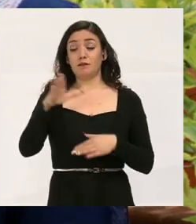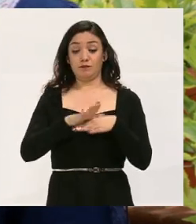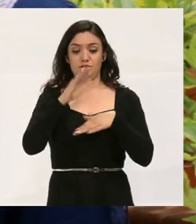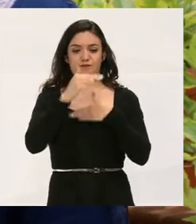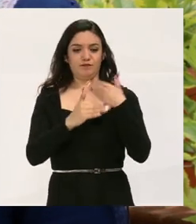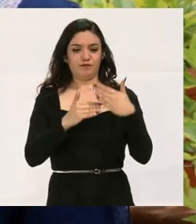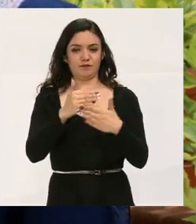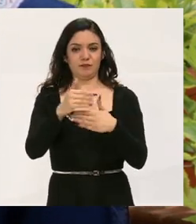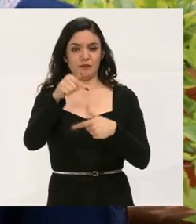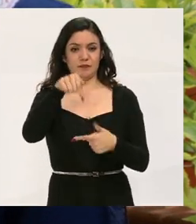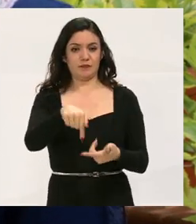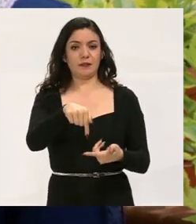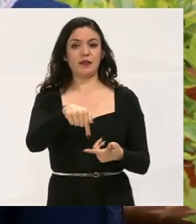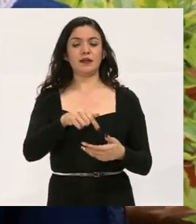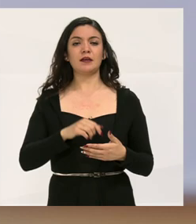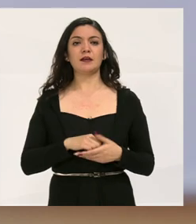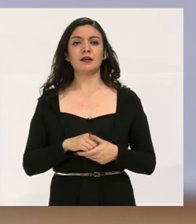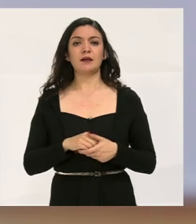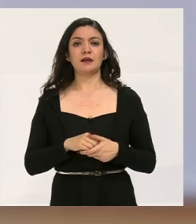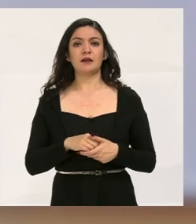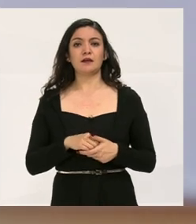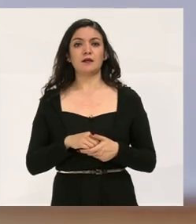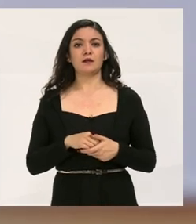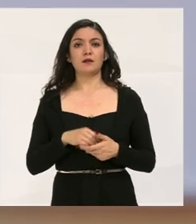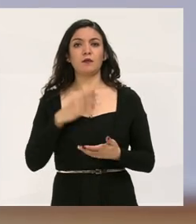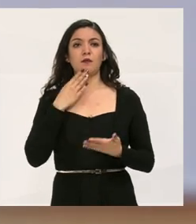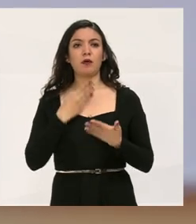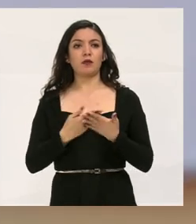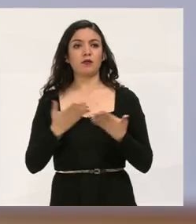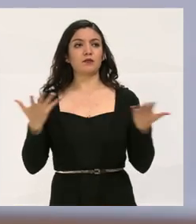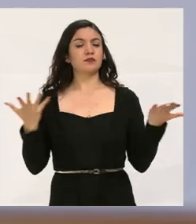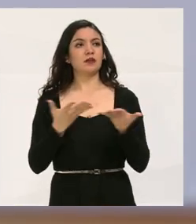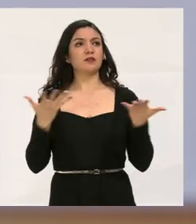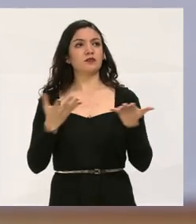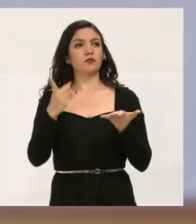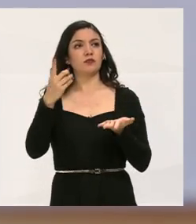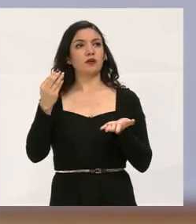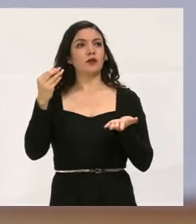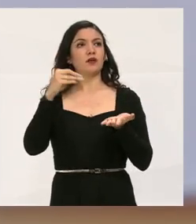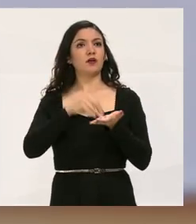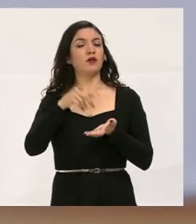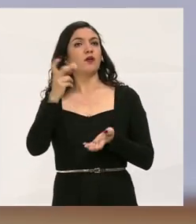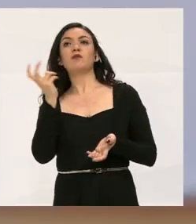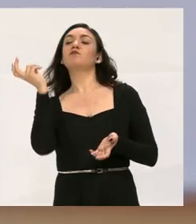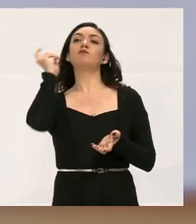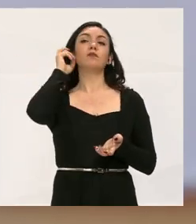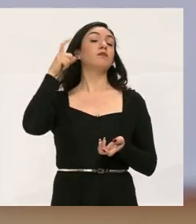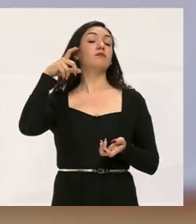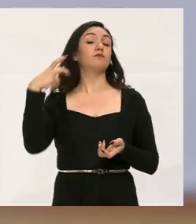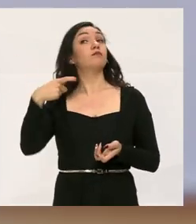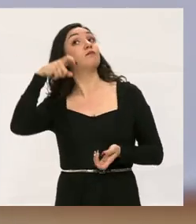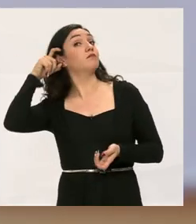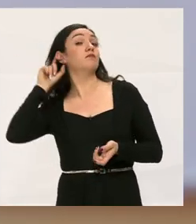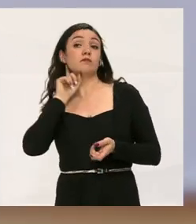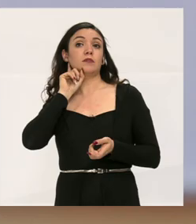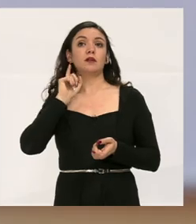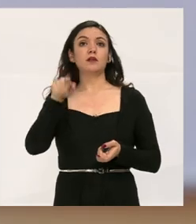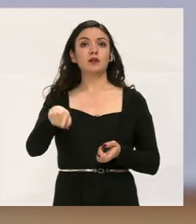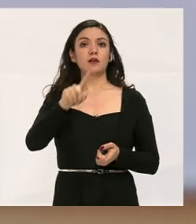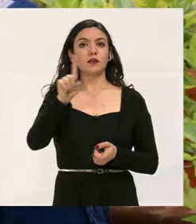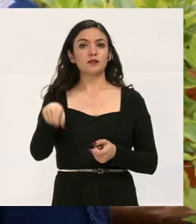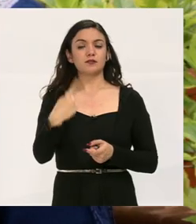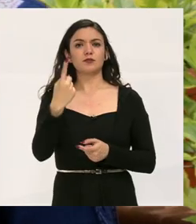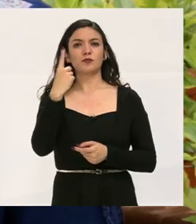este, a partir de ahí, bueno, pues él le hace una colocación de sus auxiliares auditivos,